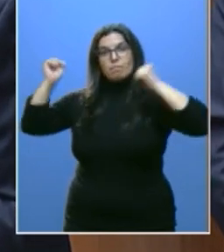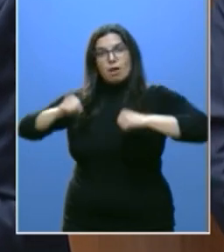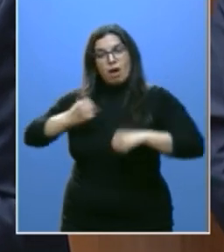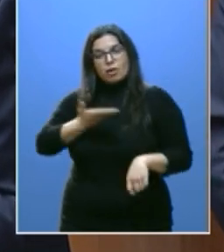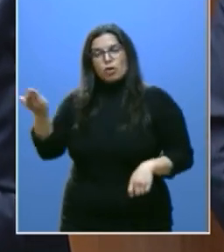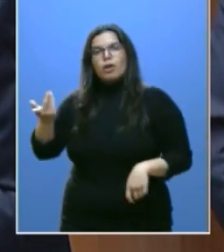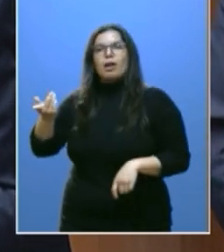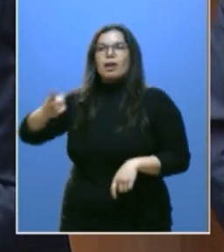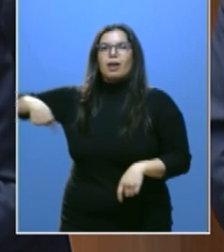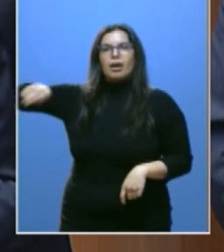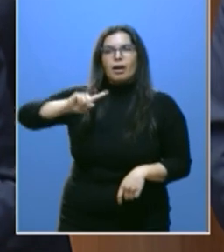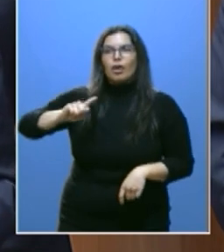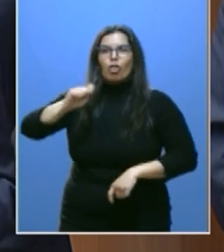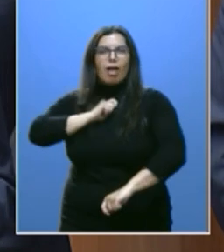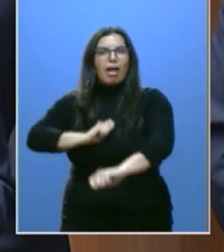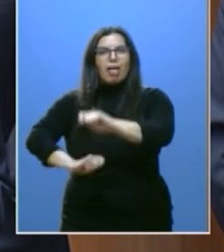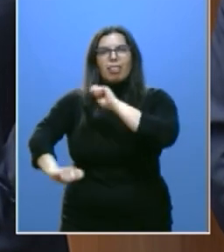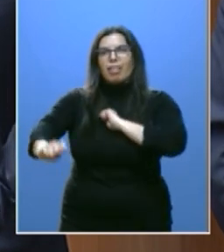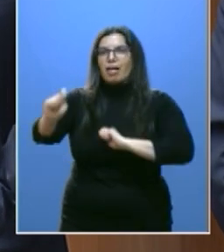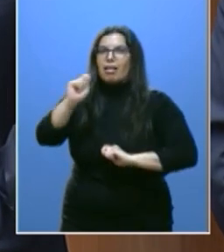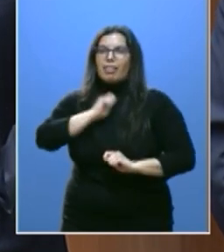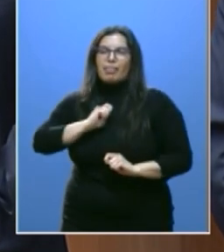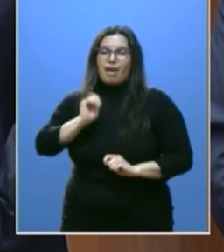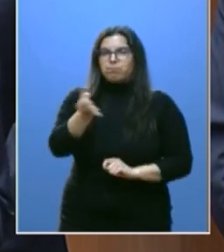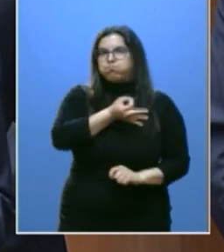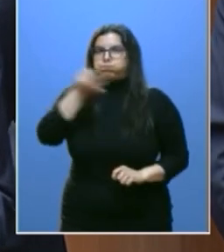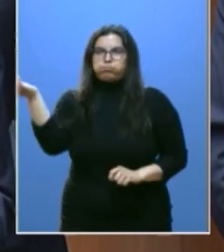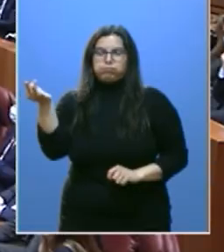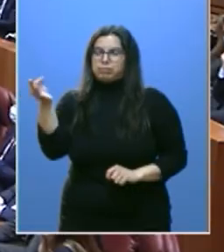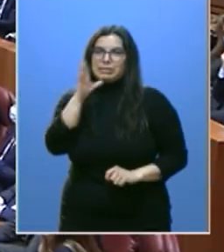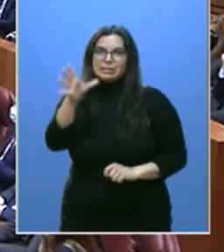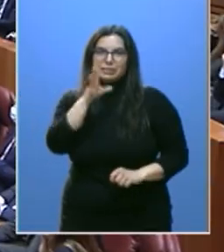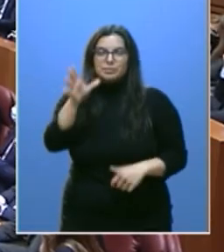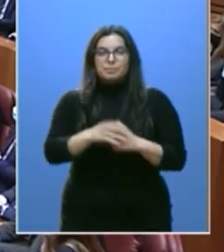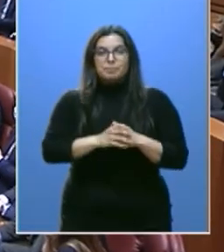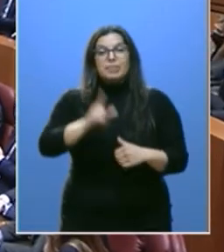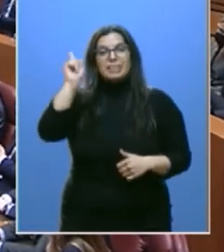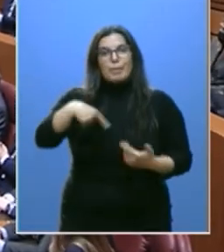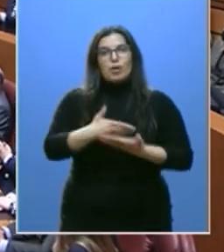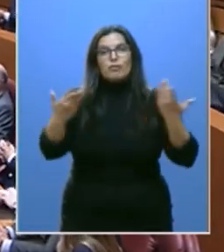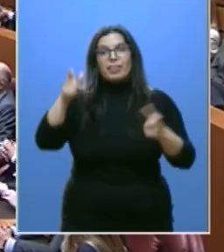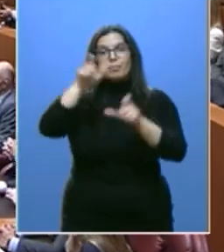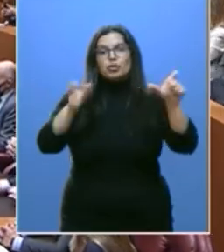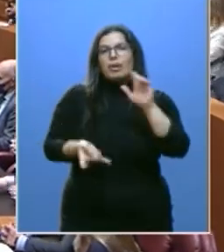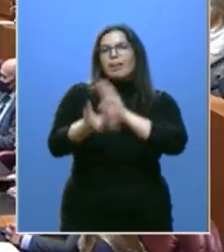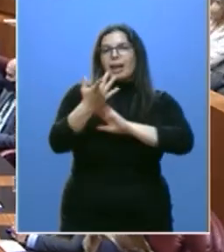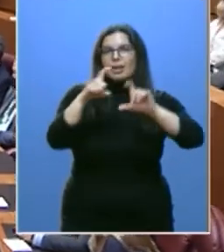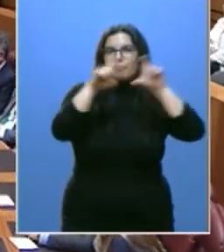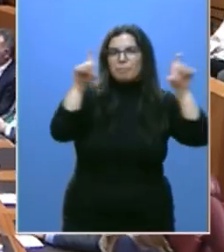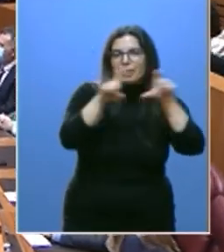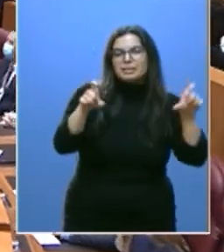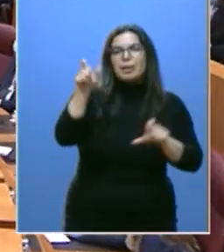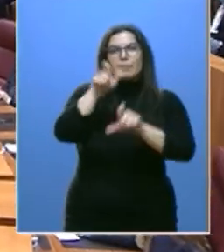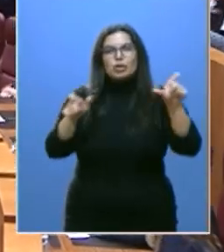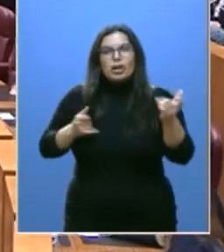pagan y nos dotan de una impagable excelencia, en nuestros emprendedores, en nuestros agricultores y